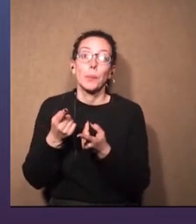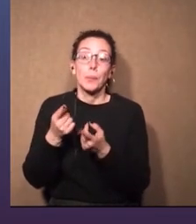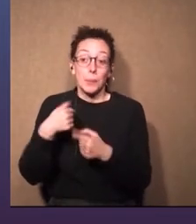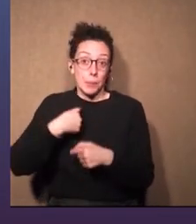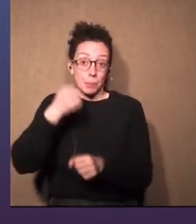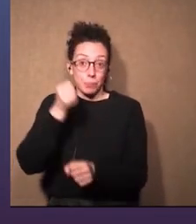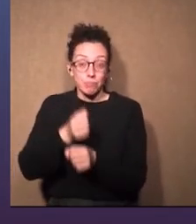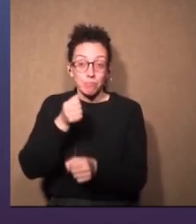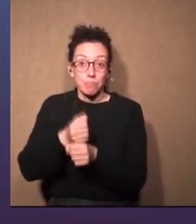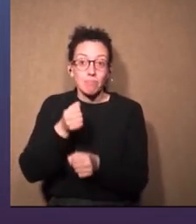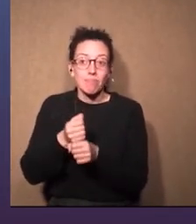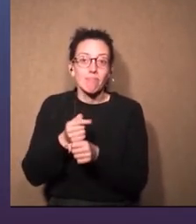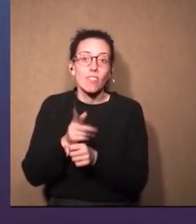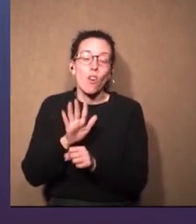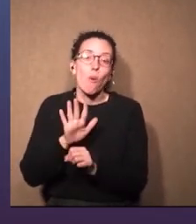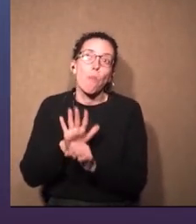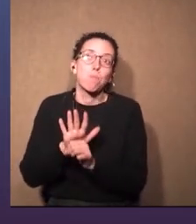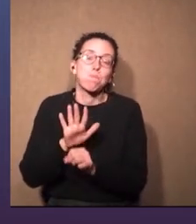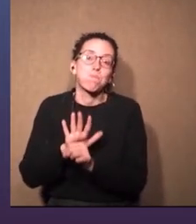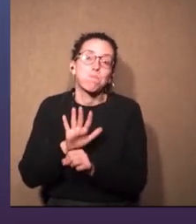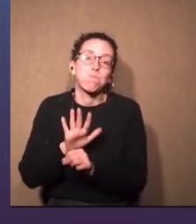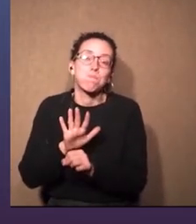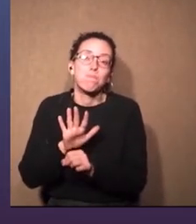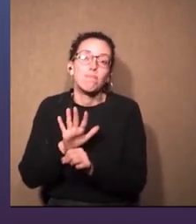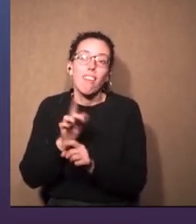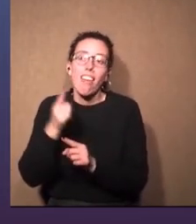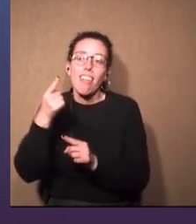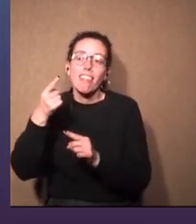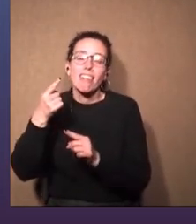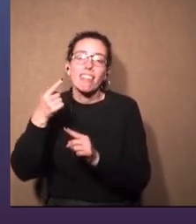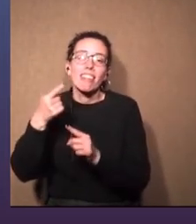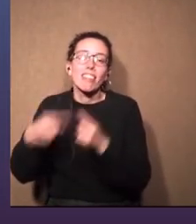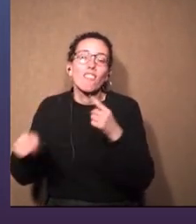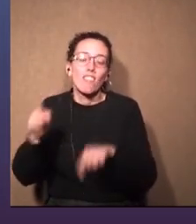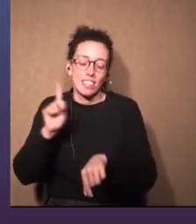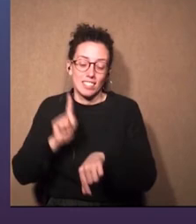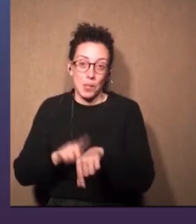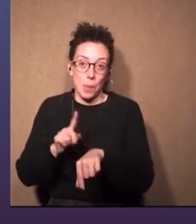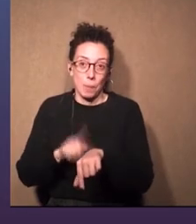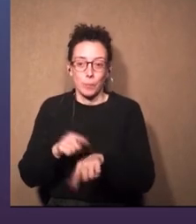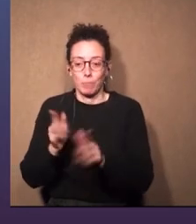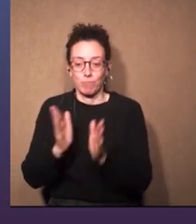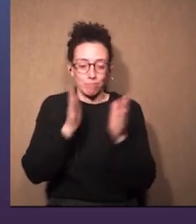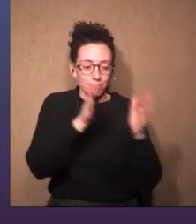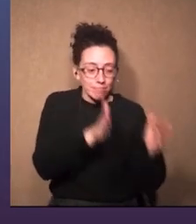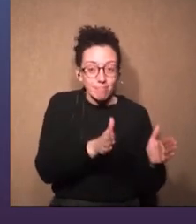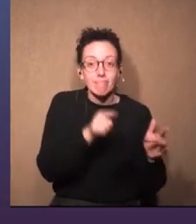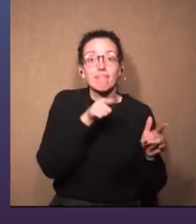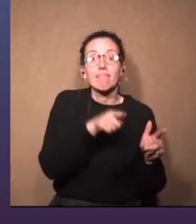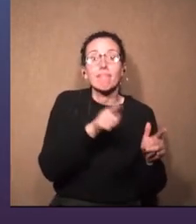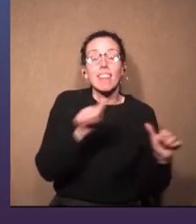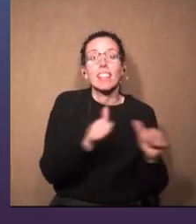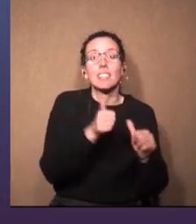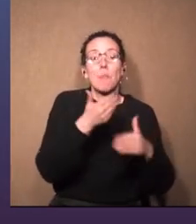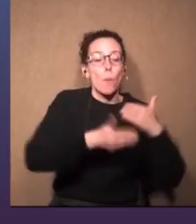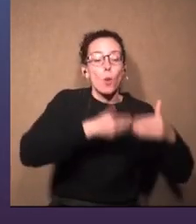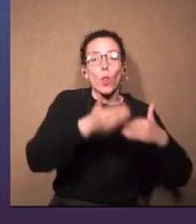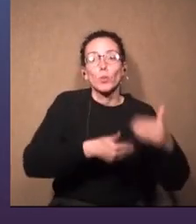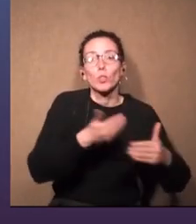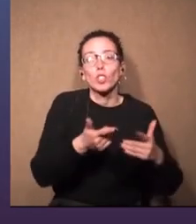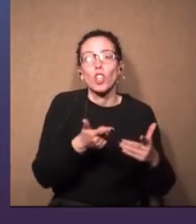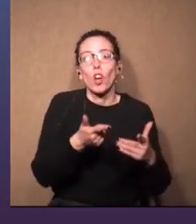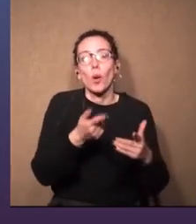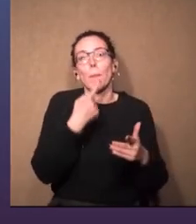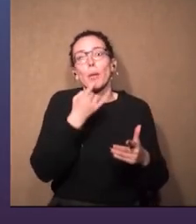mi trabajo es como en distintos tiempos, o sea, por un lado estamos haciendo una